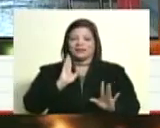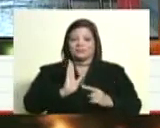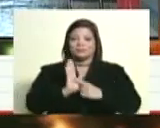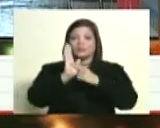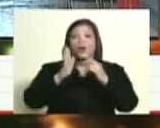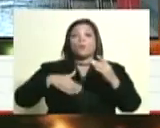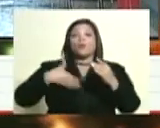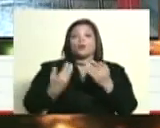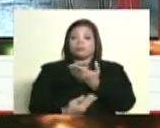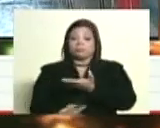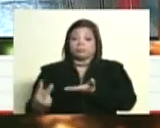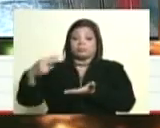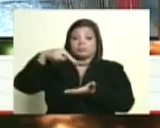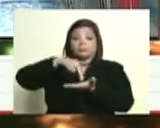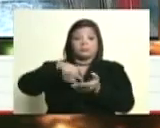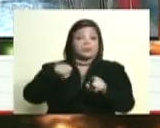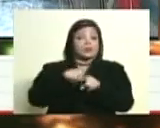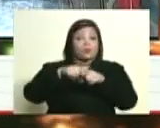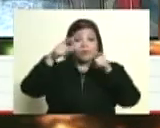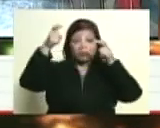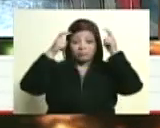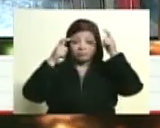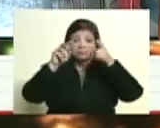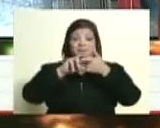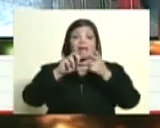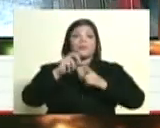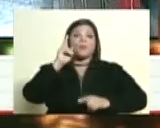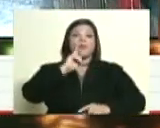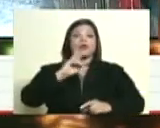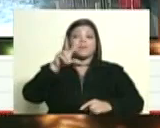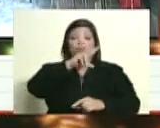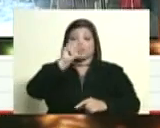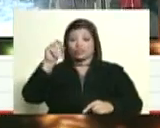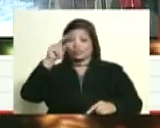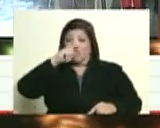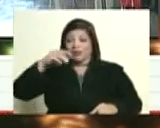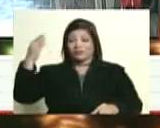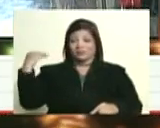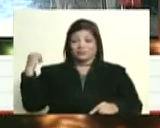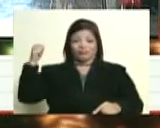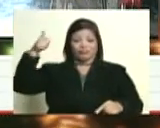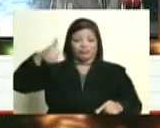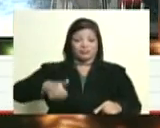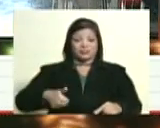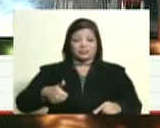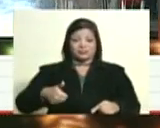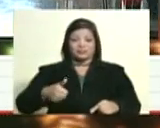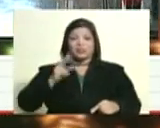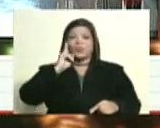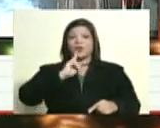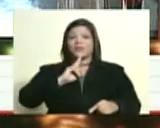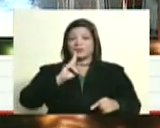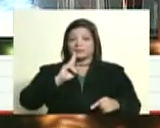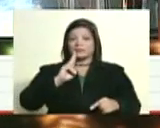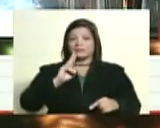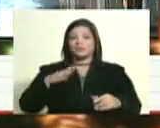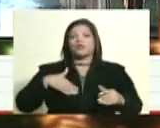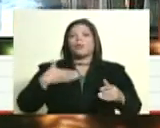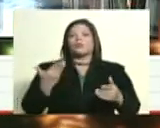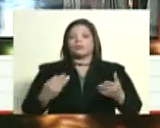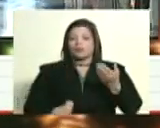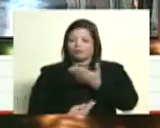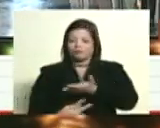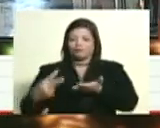posibilidad de redención así como lo fue Bolívar hace 200 años hoy el bolivarianismo es una posibilidad de